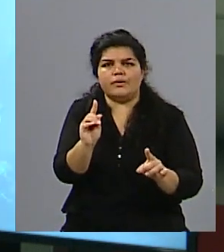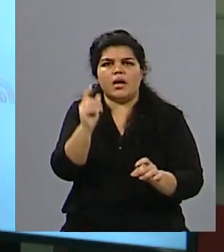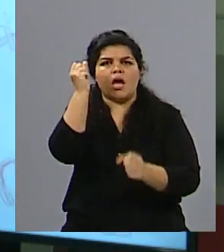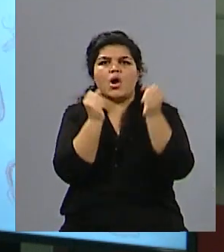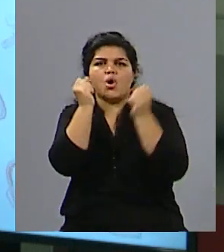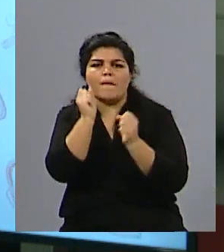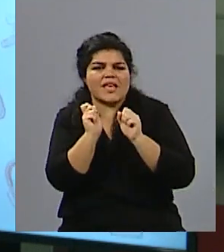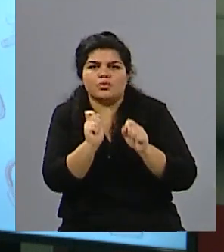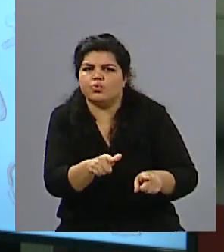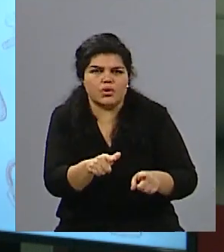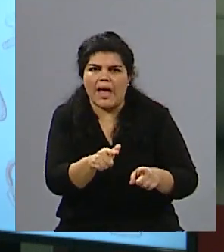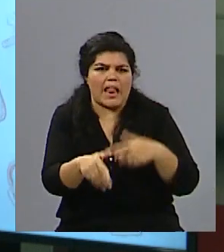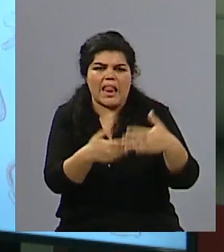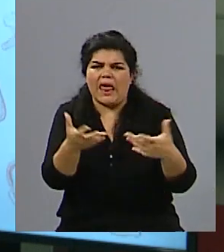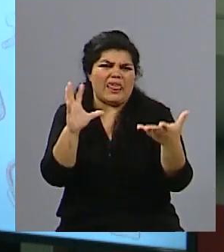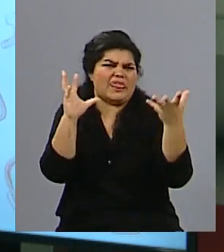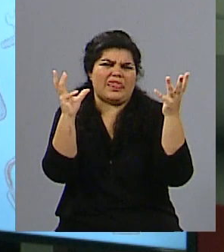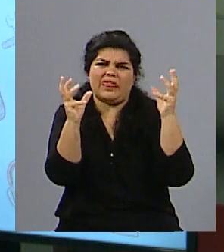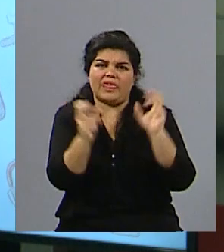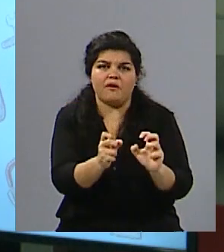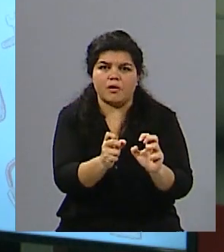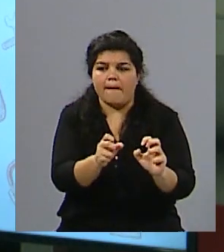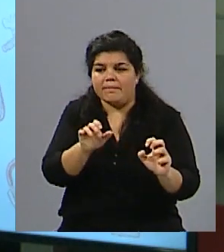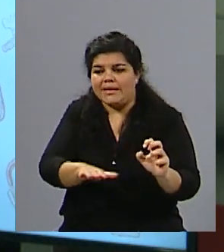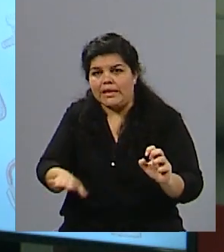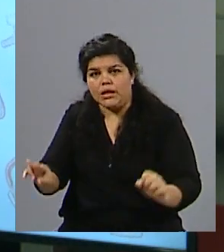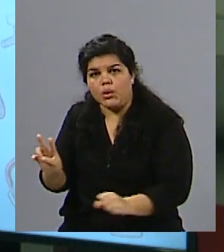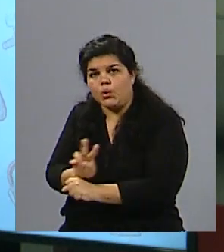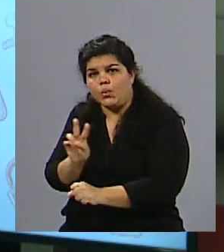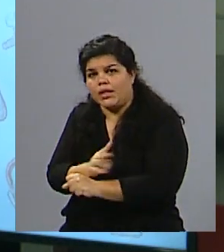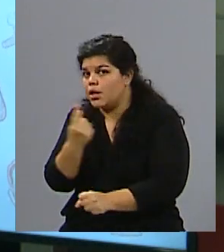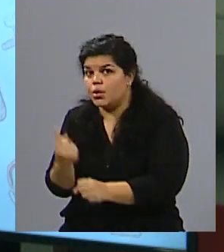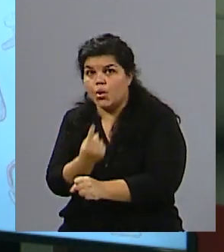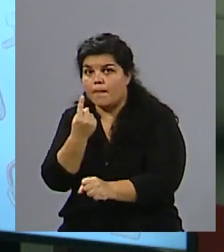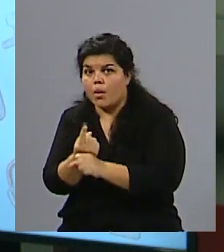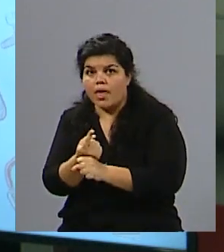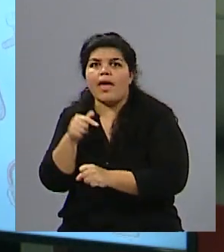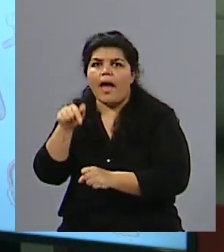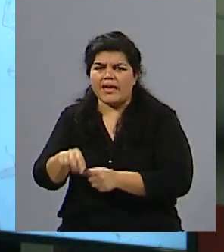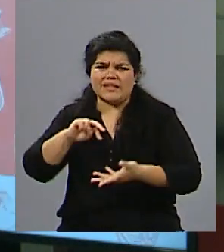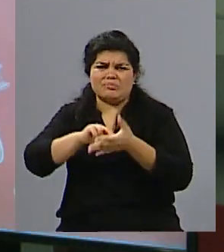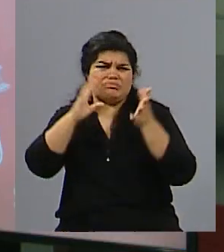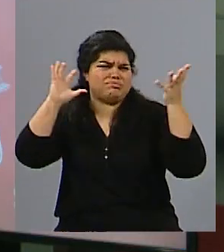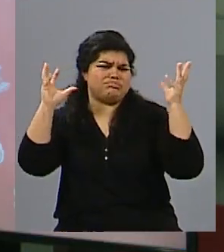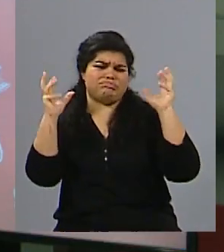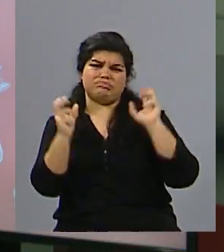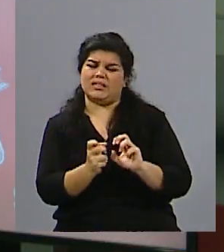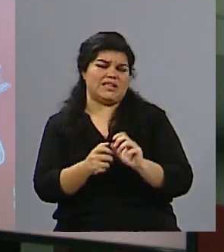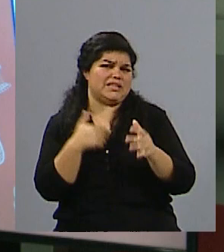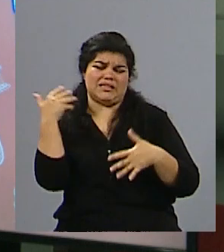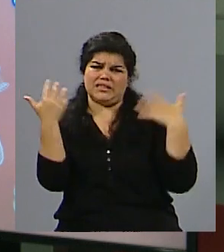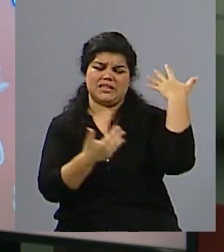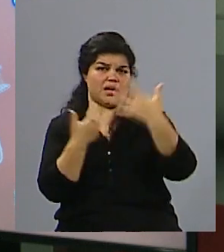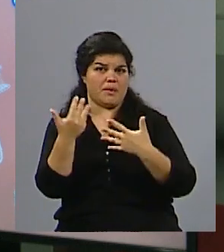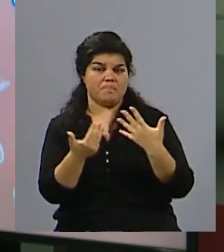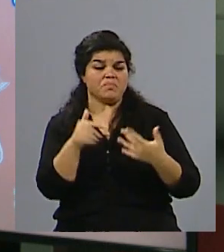para hacerse cargo de esos chicos. Son muchas las realidades que se dan a partir de, lamentablemente, un